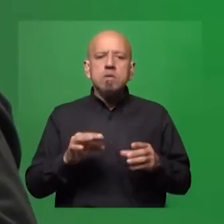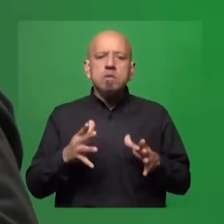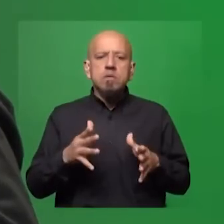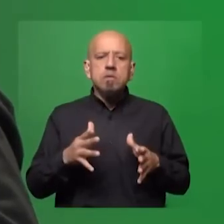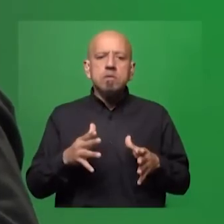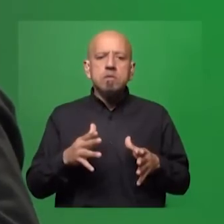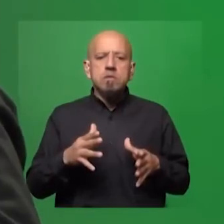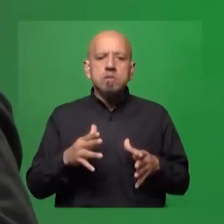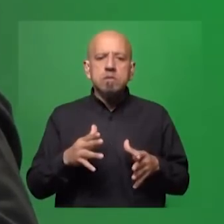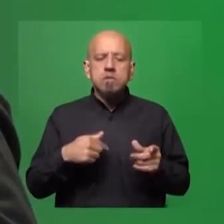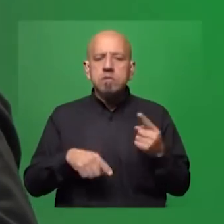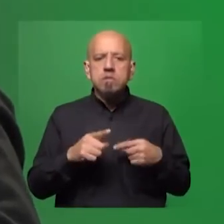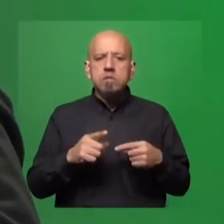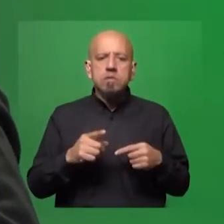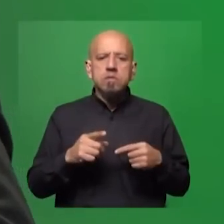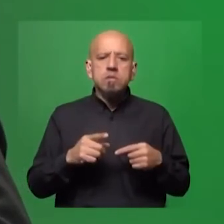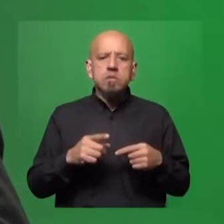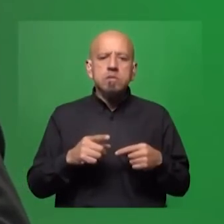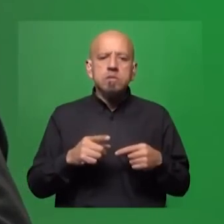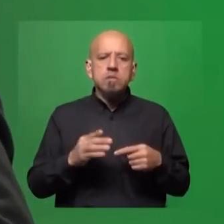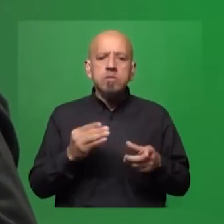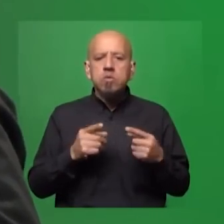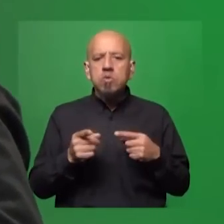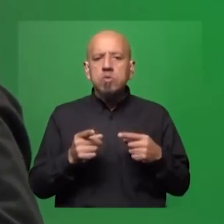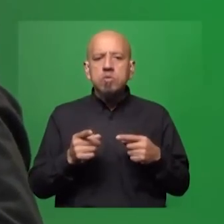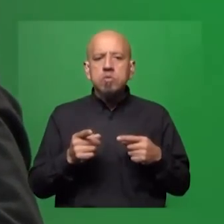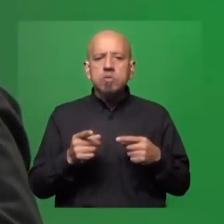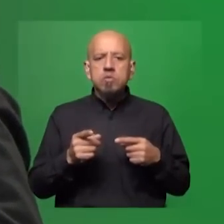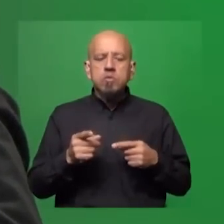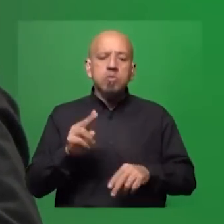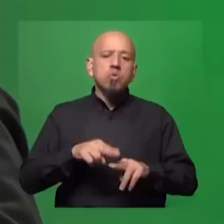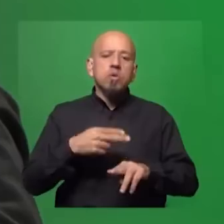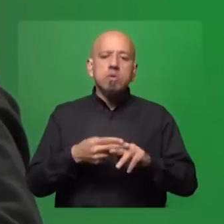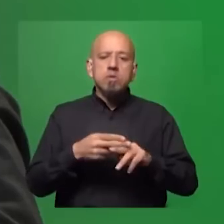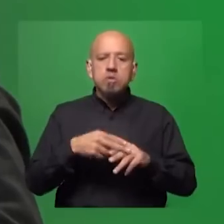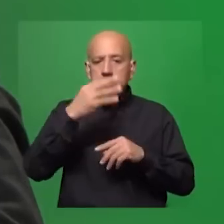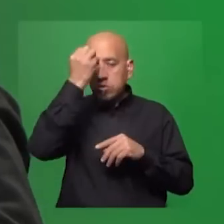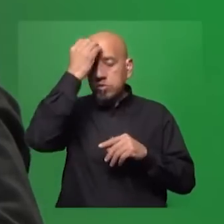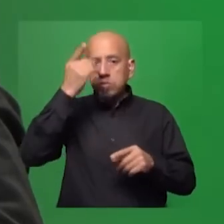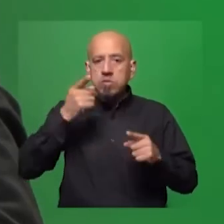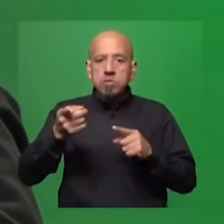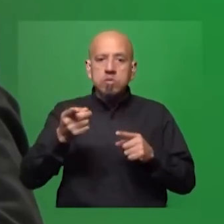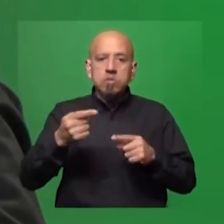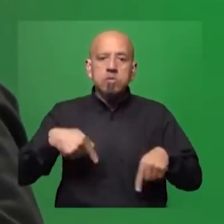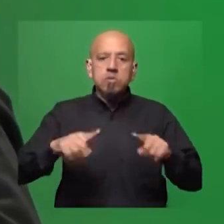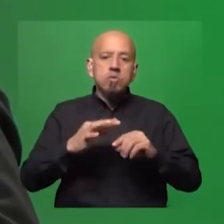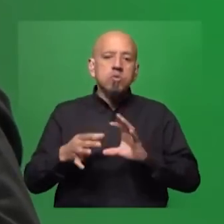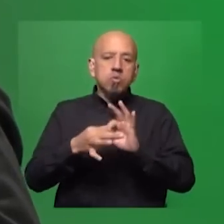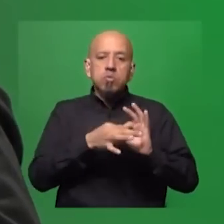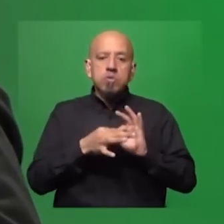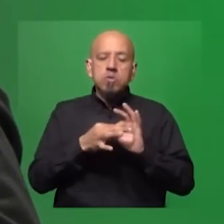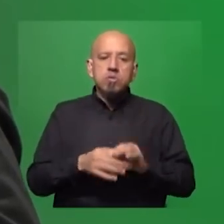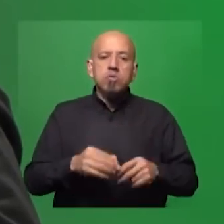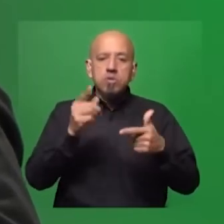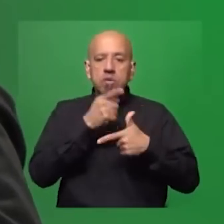nos quedamos todos divididos. Y esto, de vuelta con el concepto anterior, ¿no? Si unidos tenés fuerza, divididos